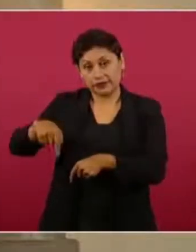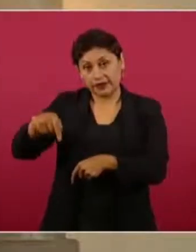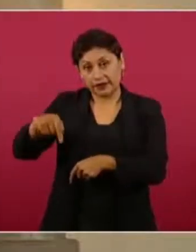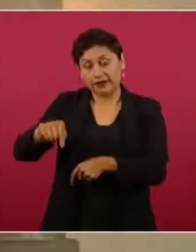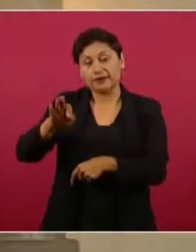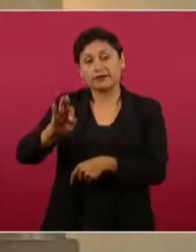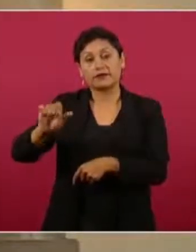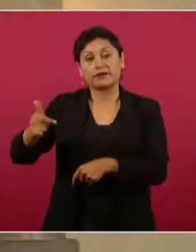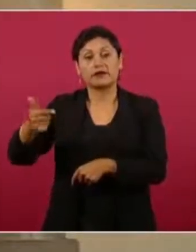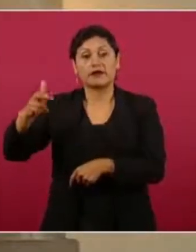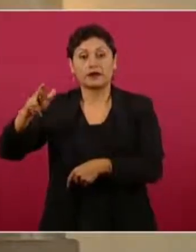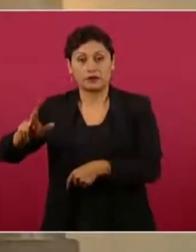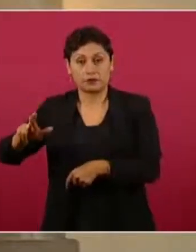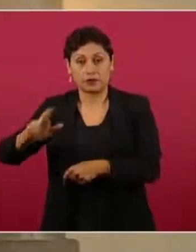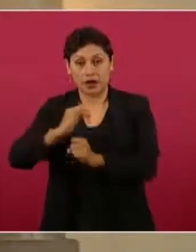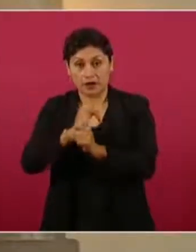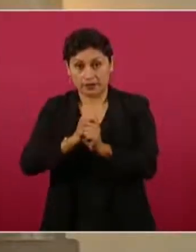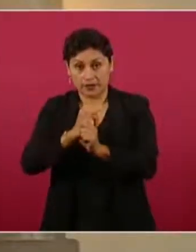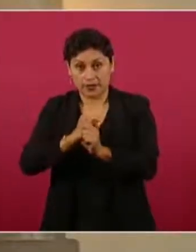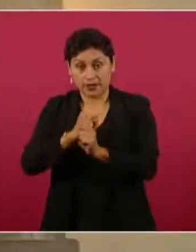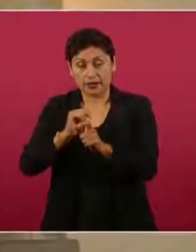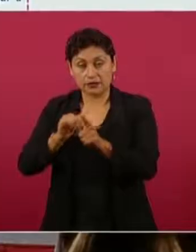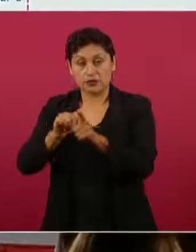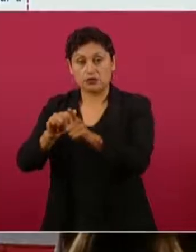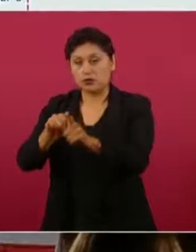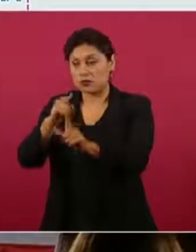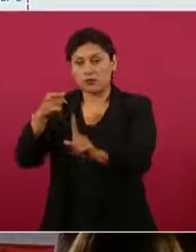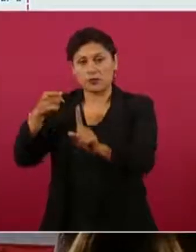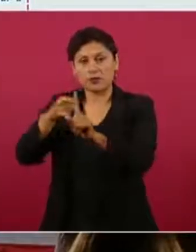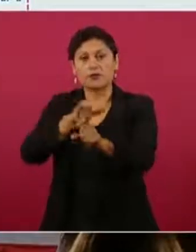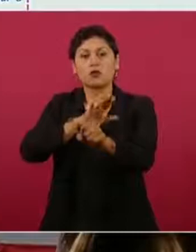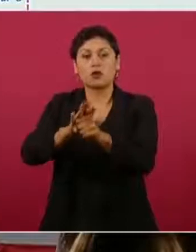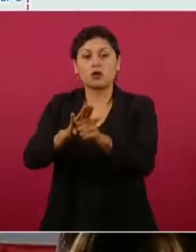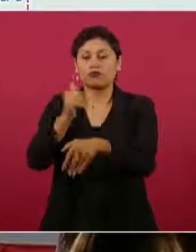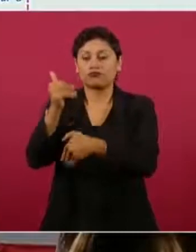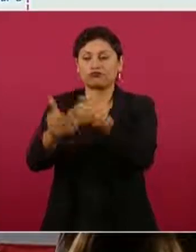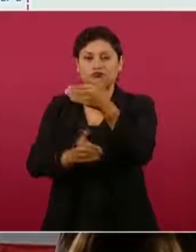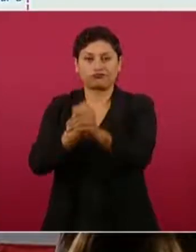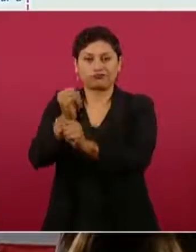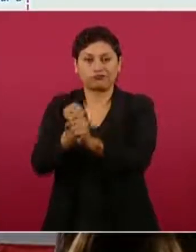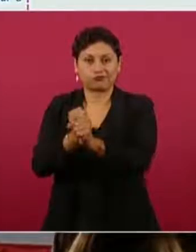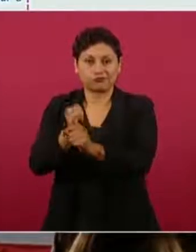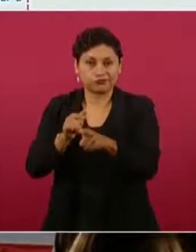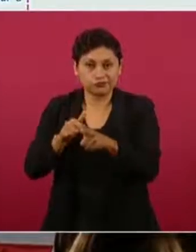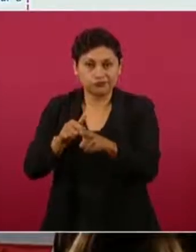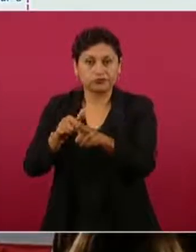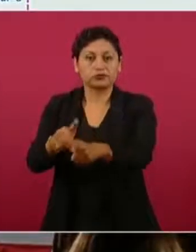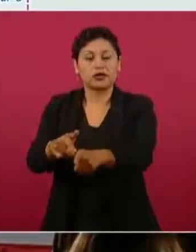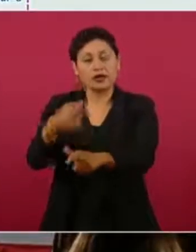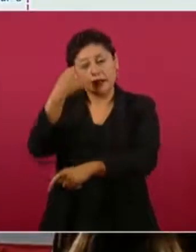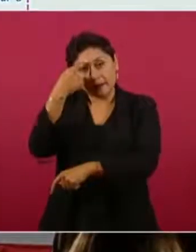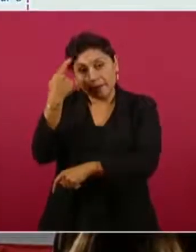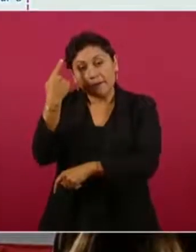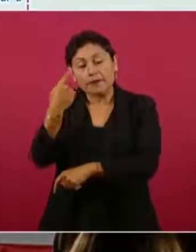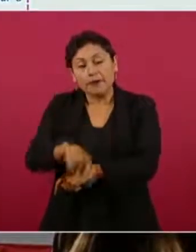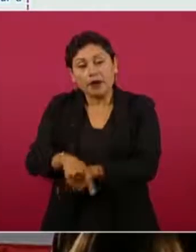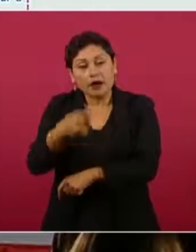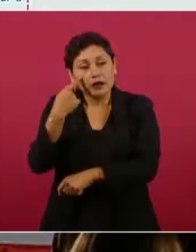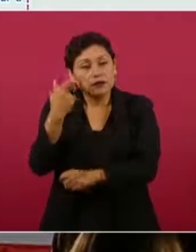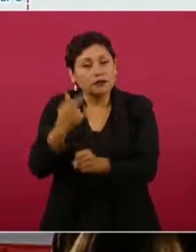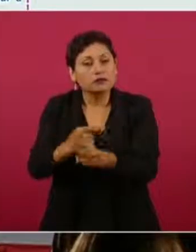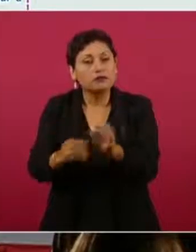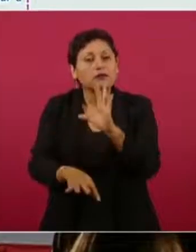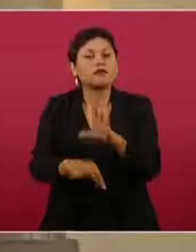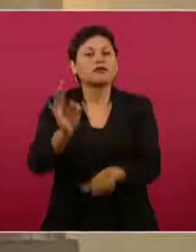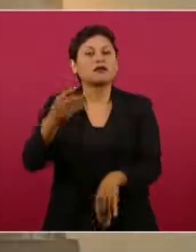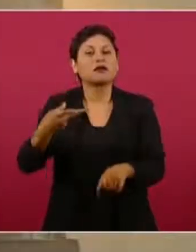la Carpeta de Investigación, con el propósito de continuar con las indagatorias que permitan esclarecer este